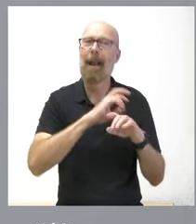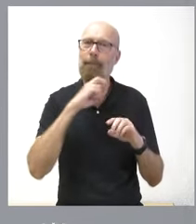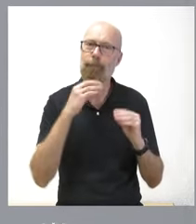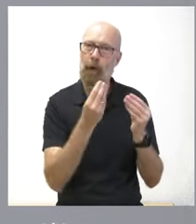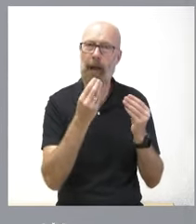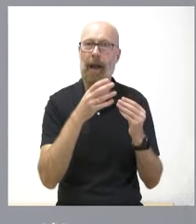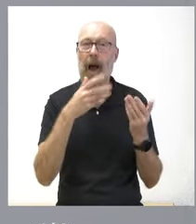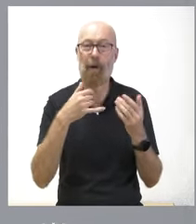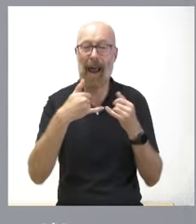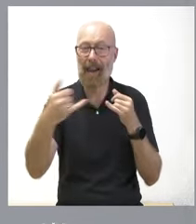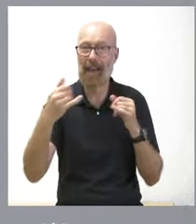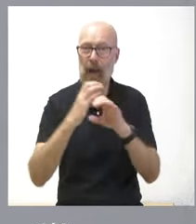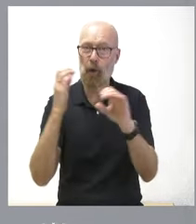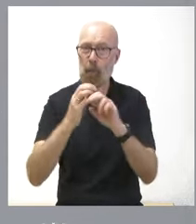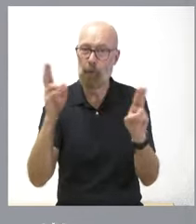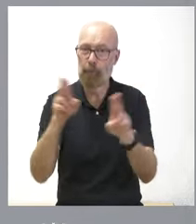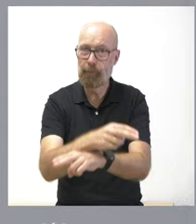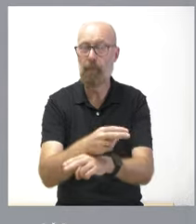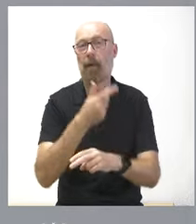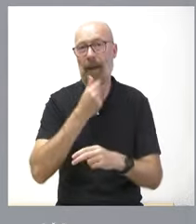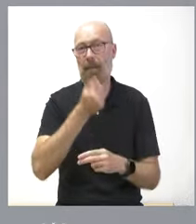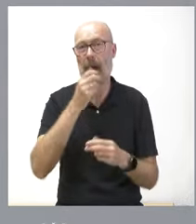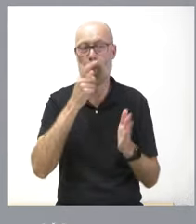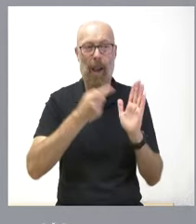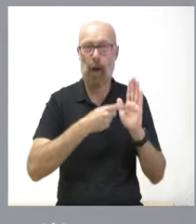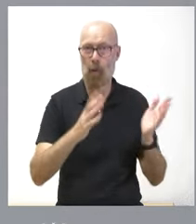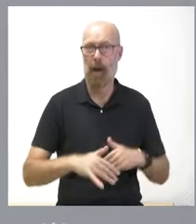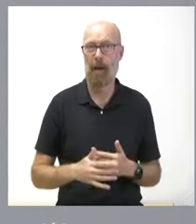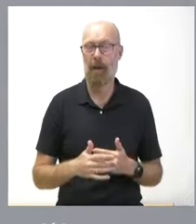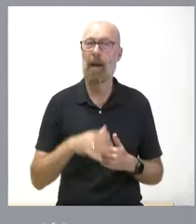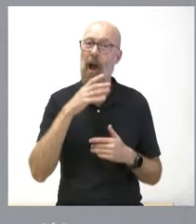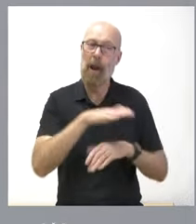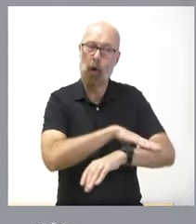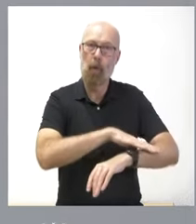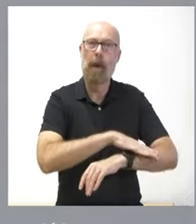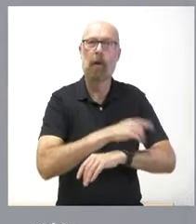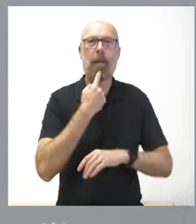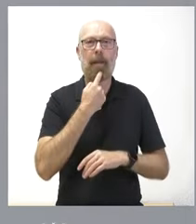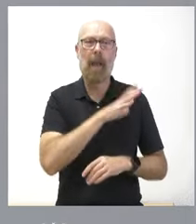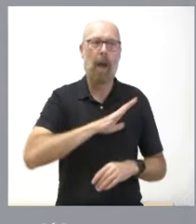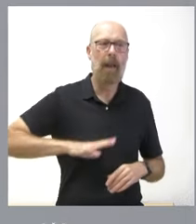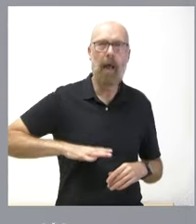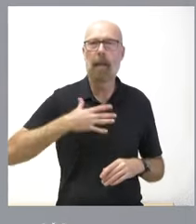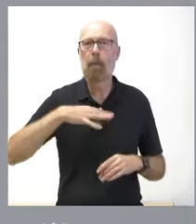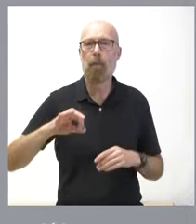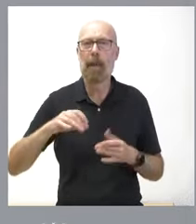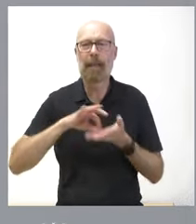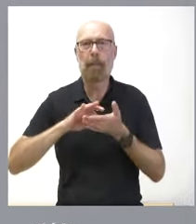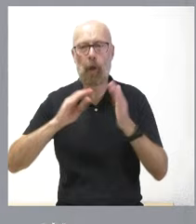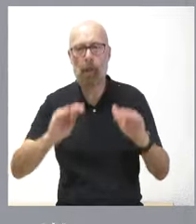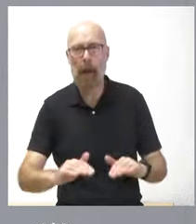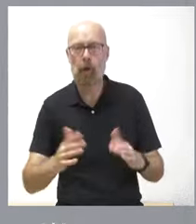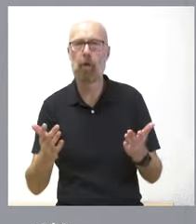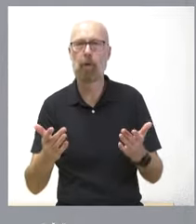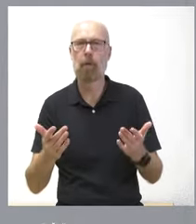el gobierno amenaza con rebajar esos servicios en nuestra tierra que valor hubiera tenido lo que hemos hecho en Castilla y León que es blindar